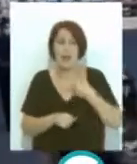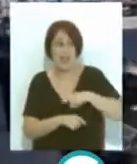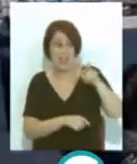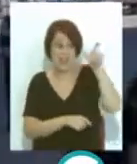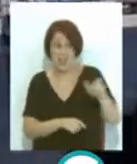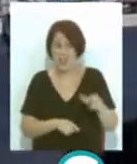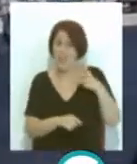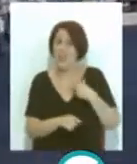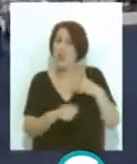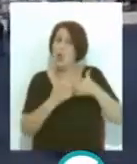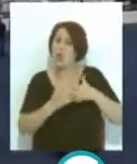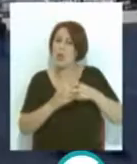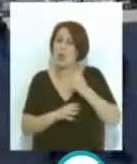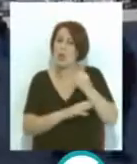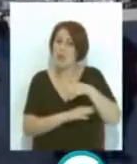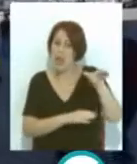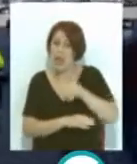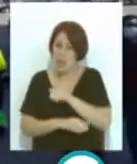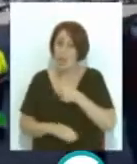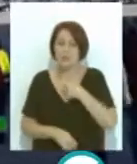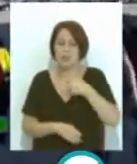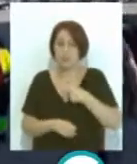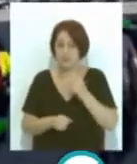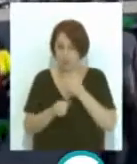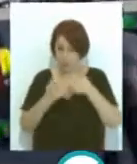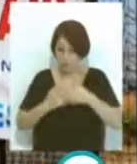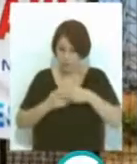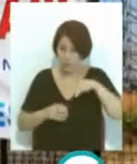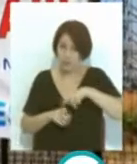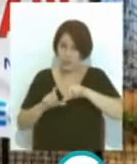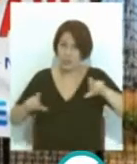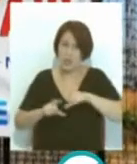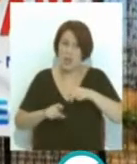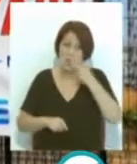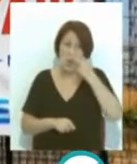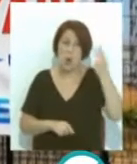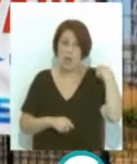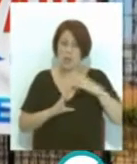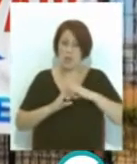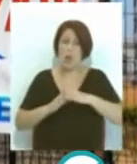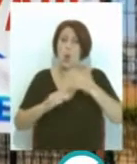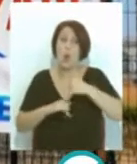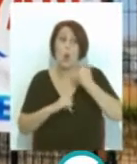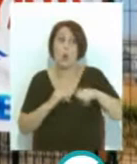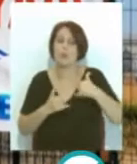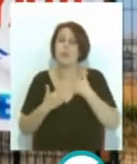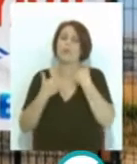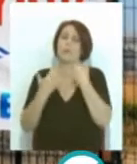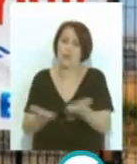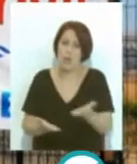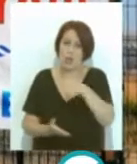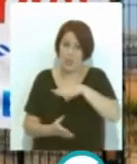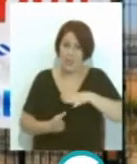industria auxiliar. La plantilla de esta factoría ha recordado que hace dos años de la entrega del último buque que finalizaron en su dique seco,